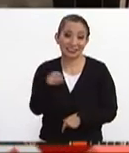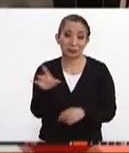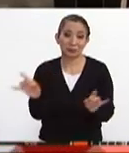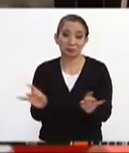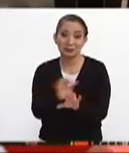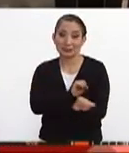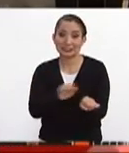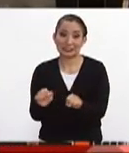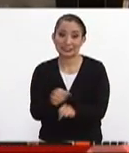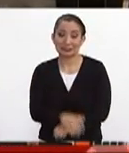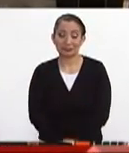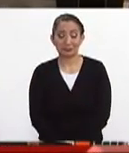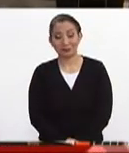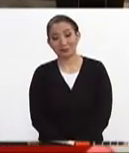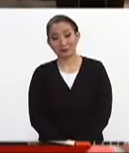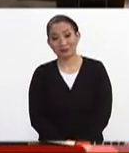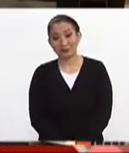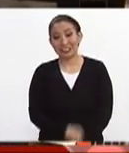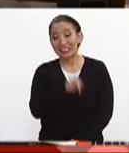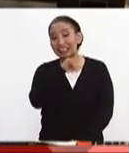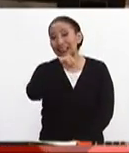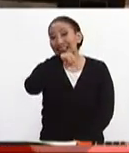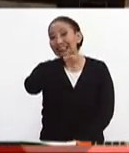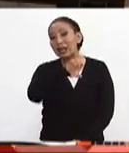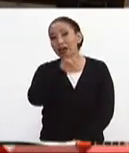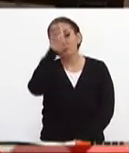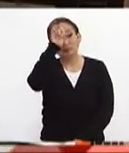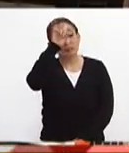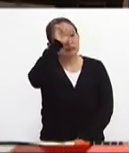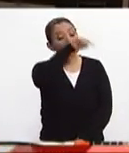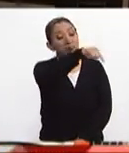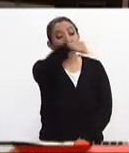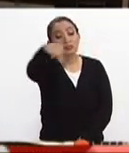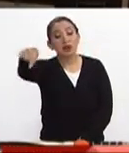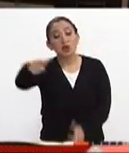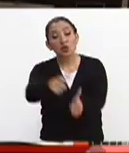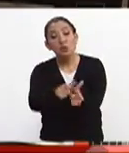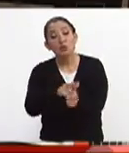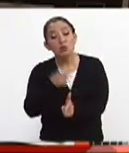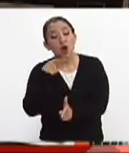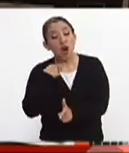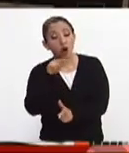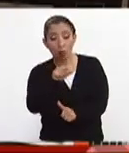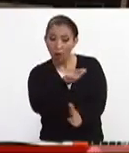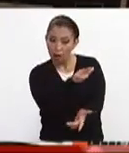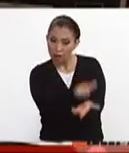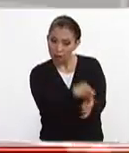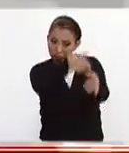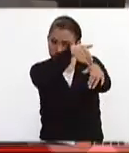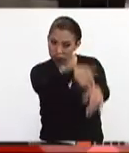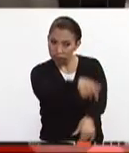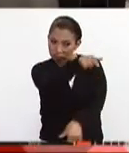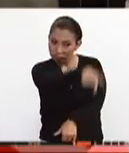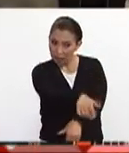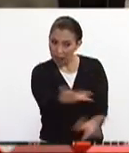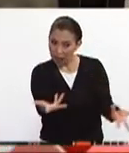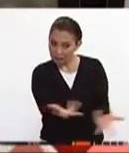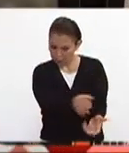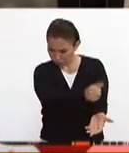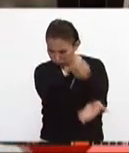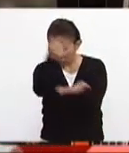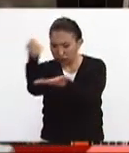eventos de los últimos días el INE le ha sugerido a los partidos políticos una ruta legal para que ello ocurra ahora